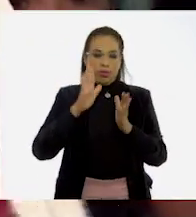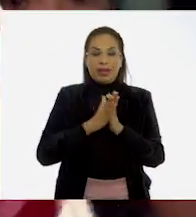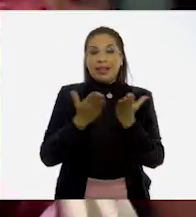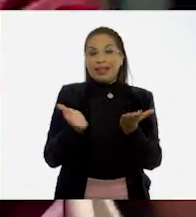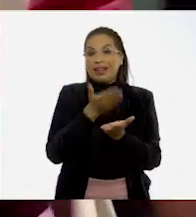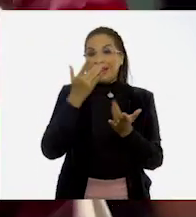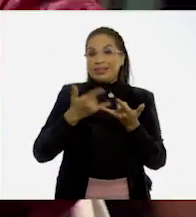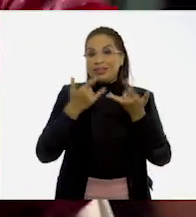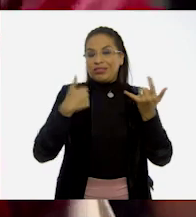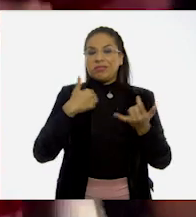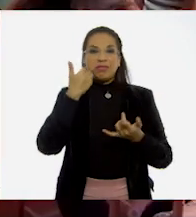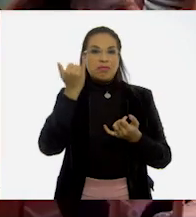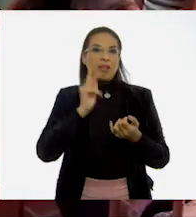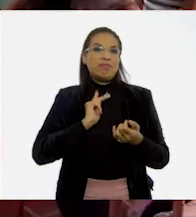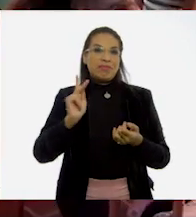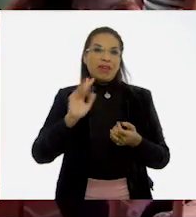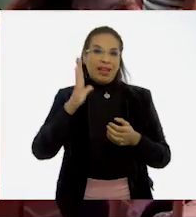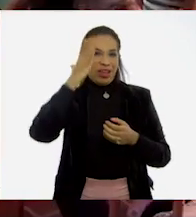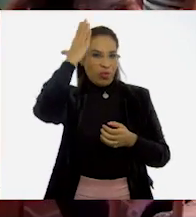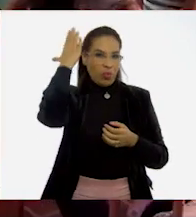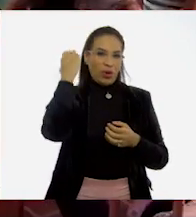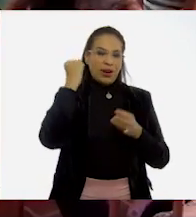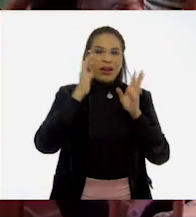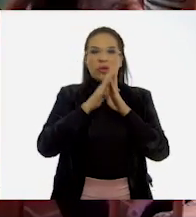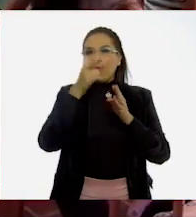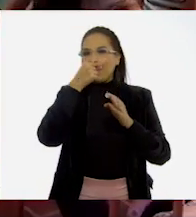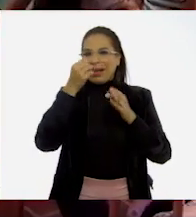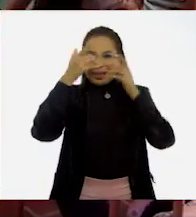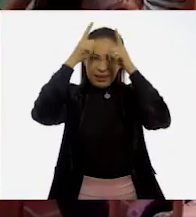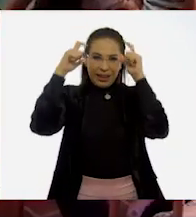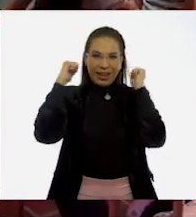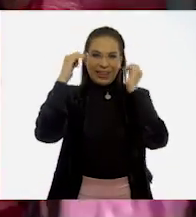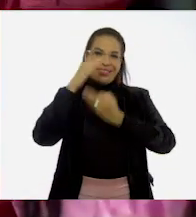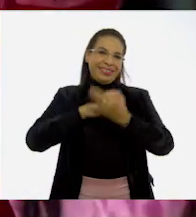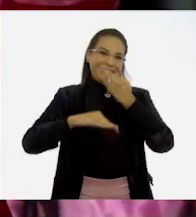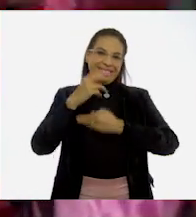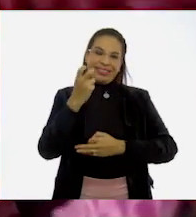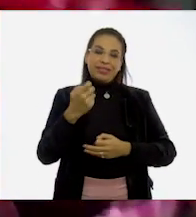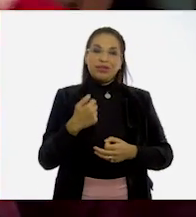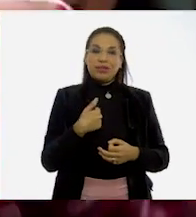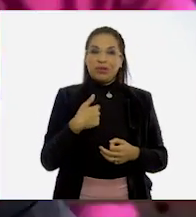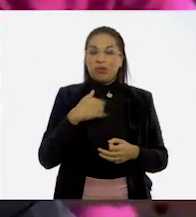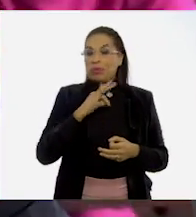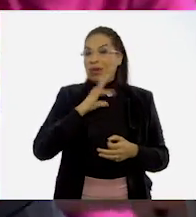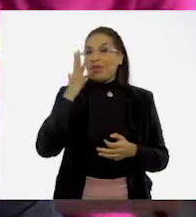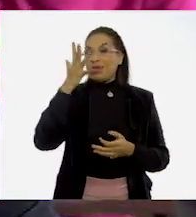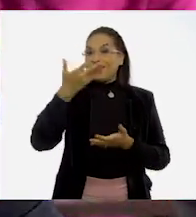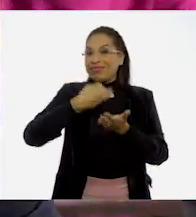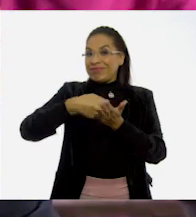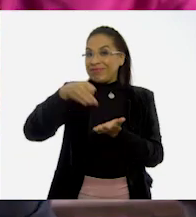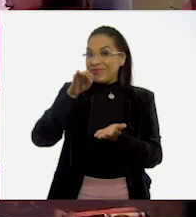historia, ya me quiero para hacer a modelos. Con paliacate y todo eso. Porque yo voy a ser un héroe.